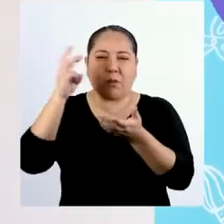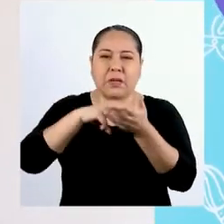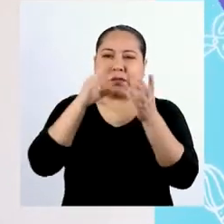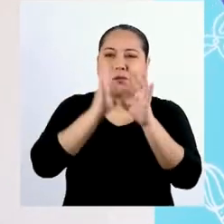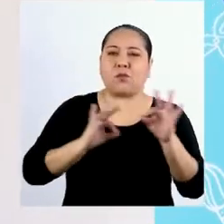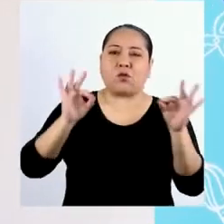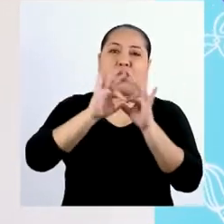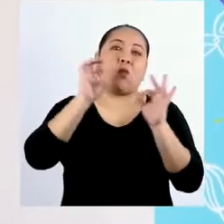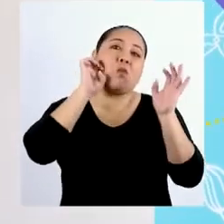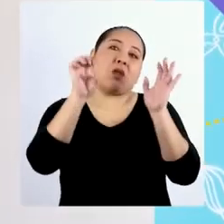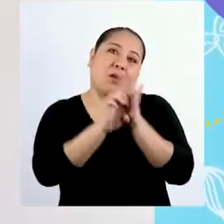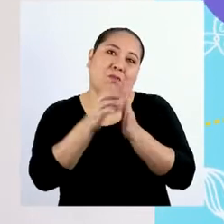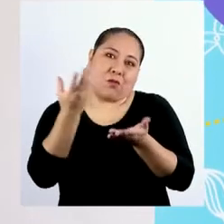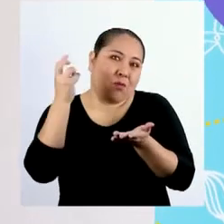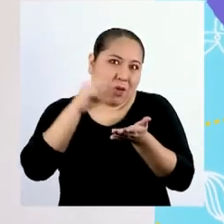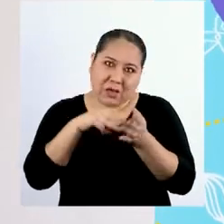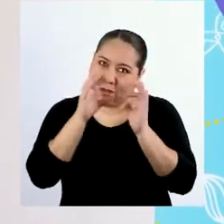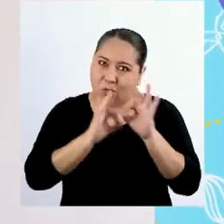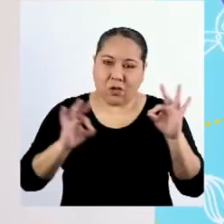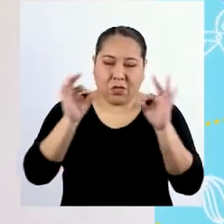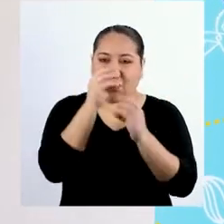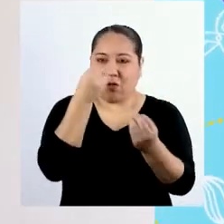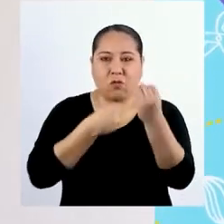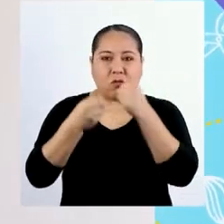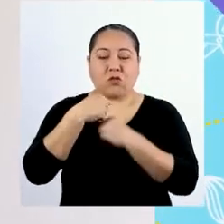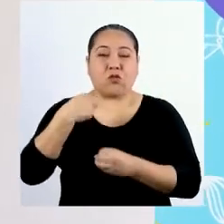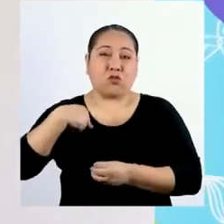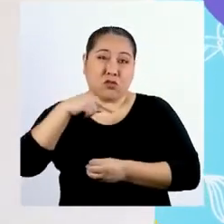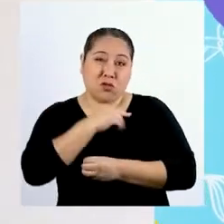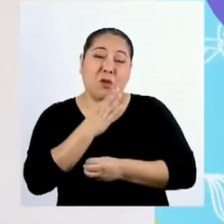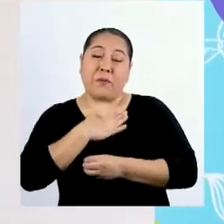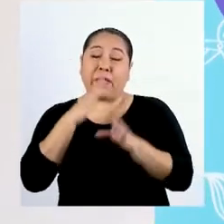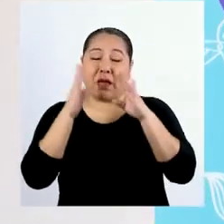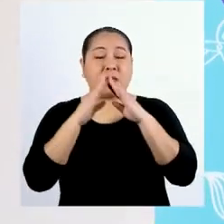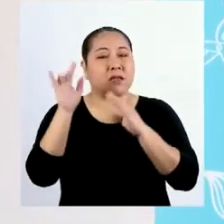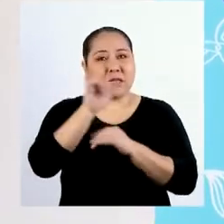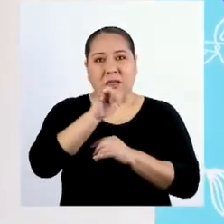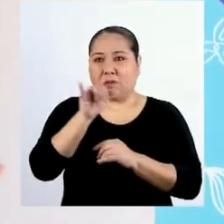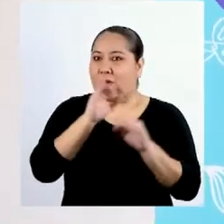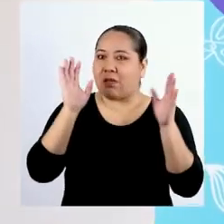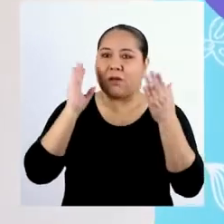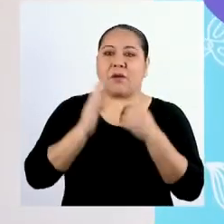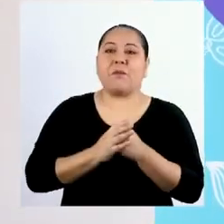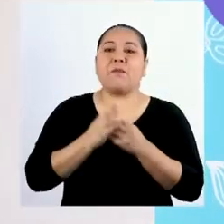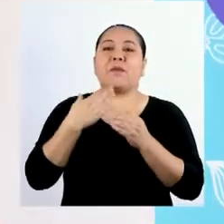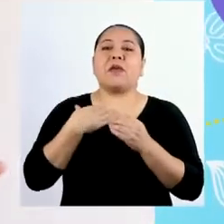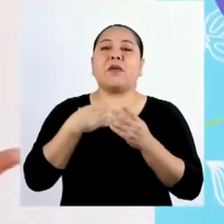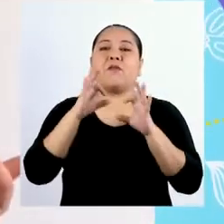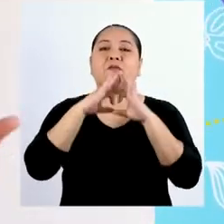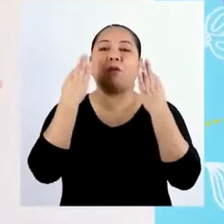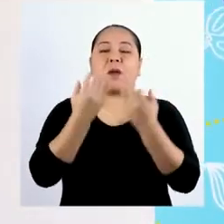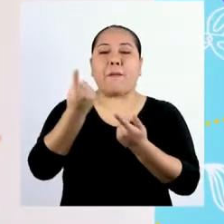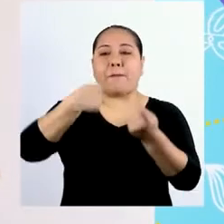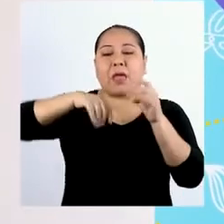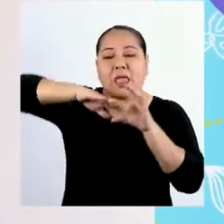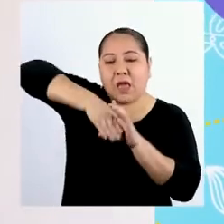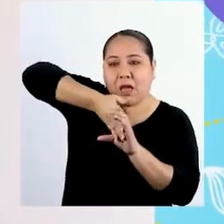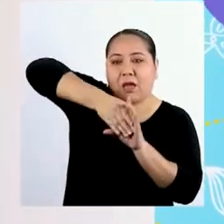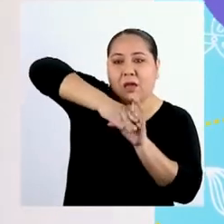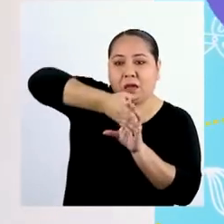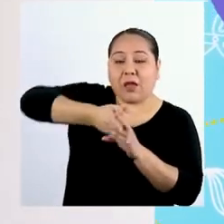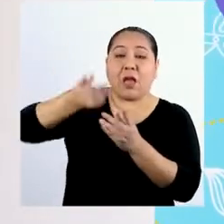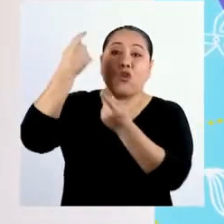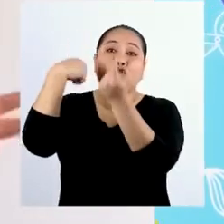gastos, como su alimentación. Vivimos algo parecido en mi casa. Mi familia se dedica a la venta de artesanía